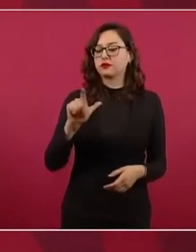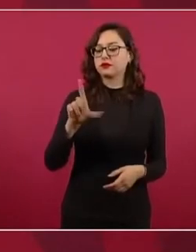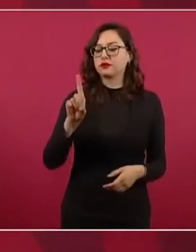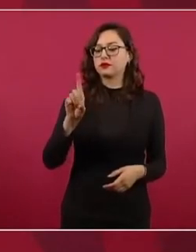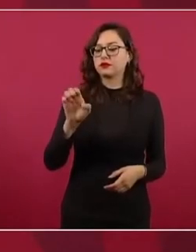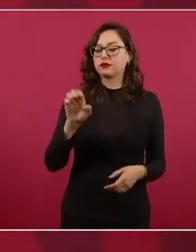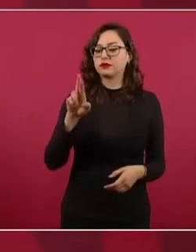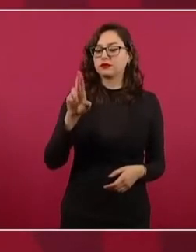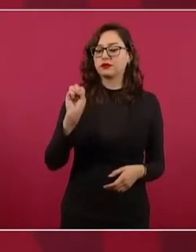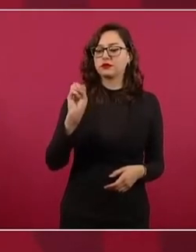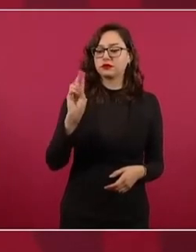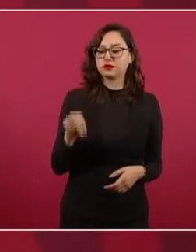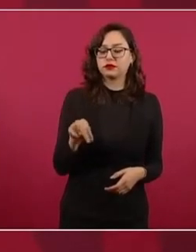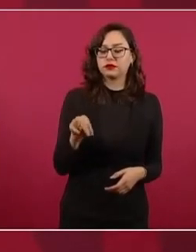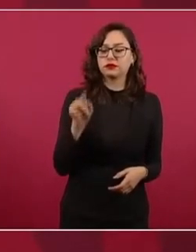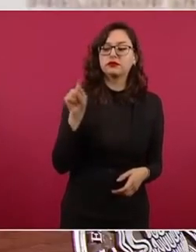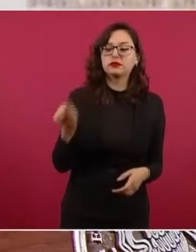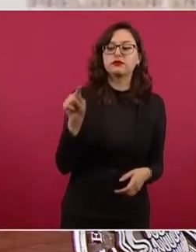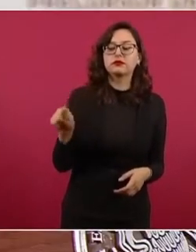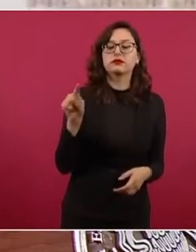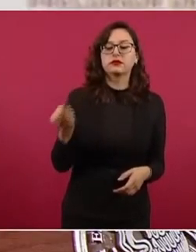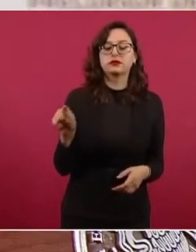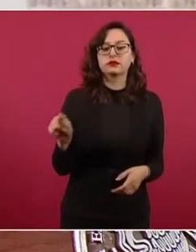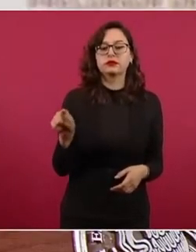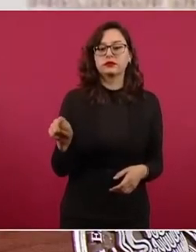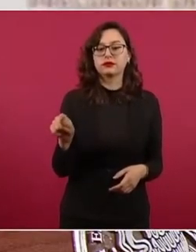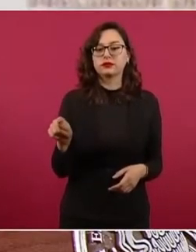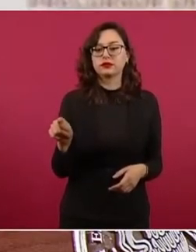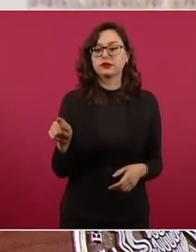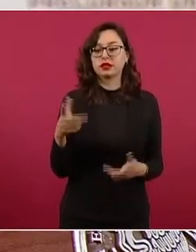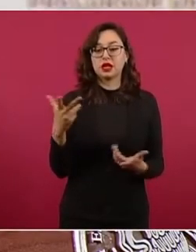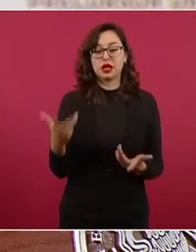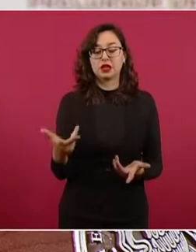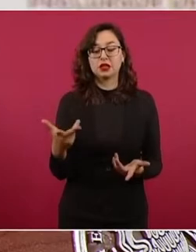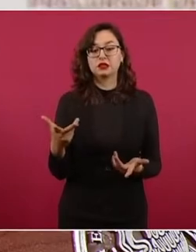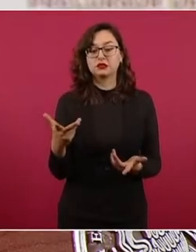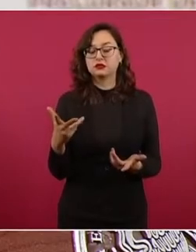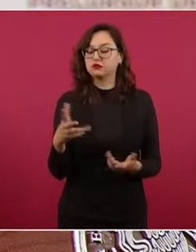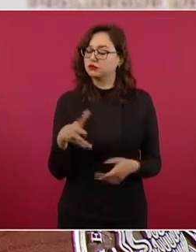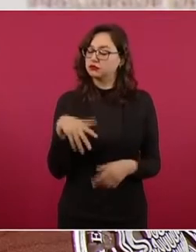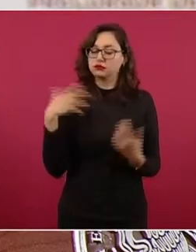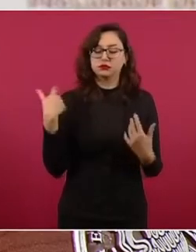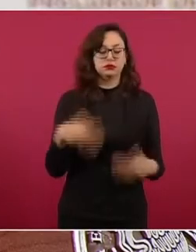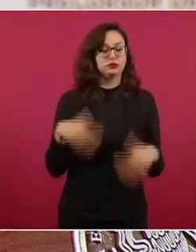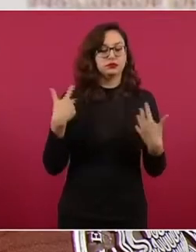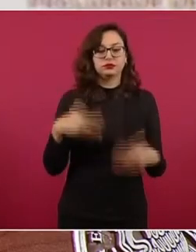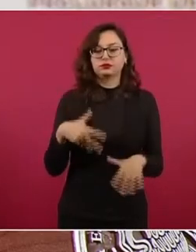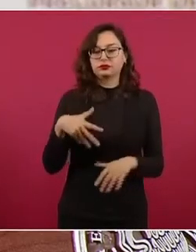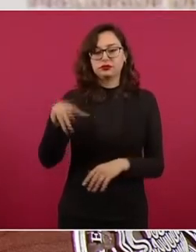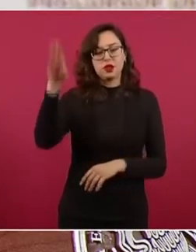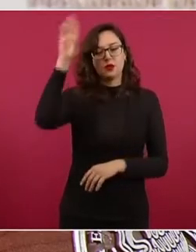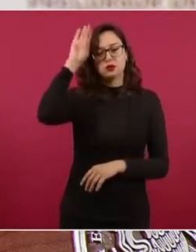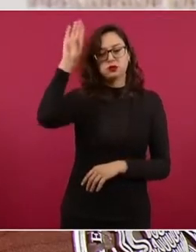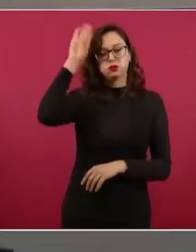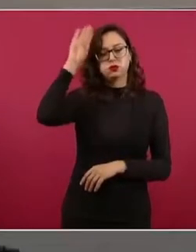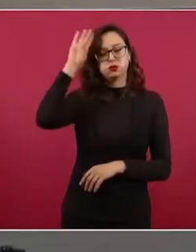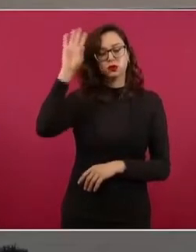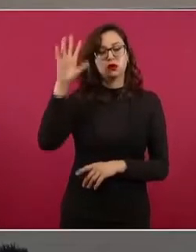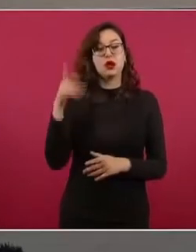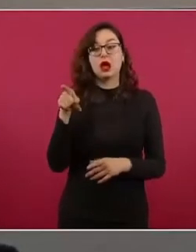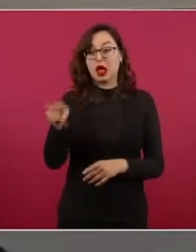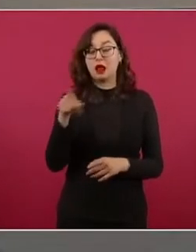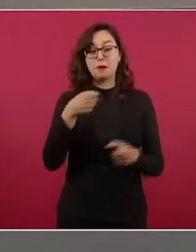barbaridades cometidas contra los medios, acabaron con un programa